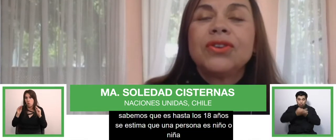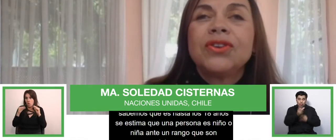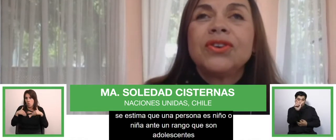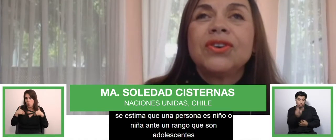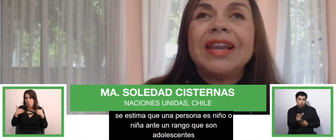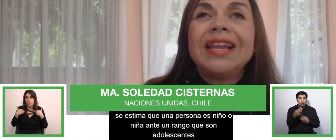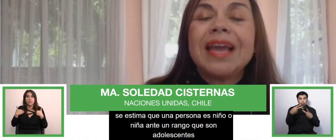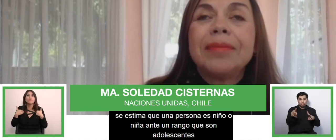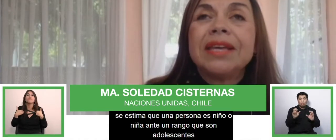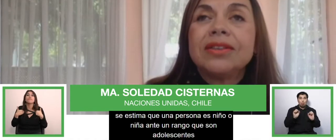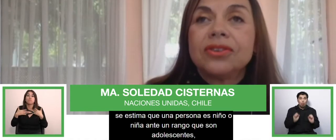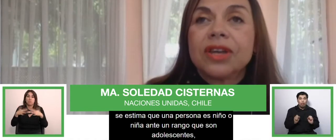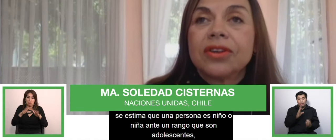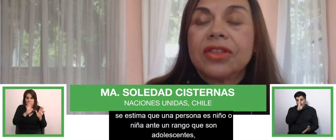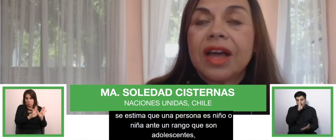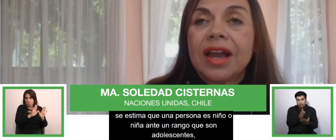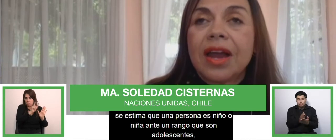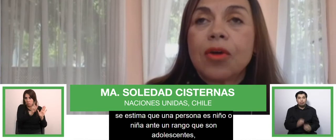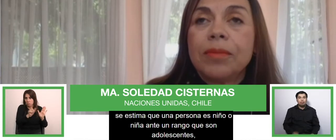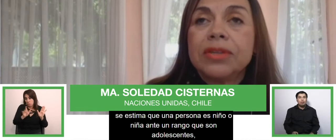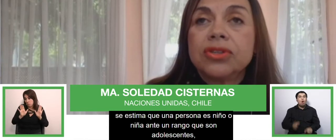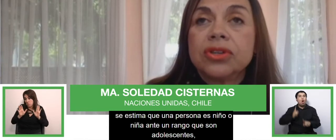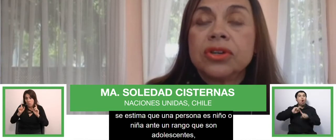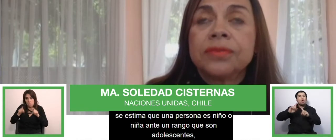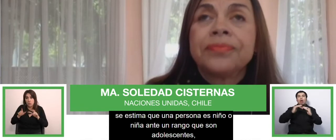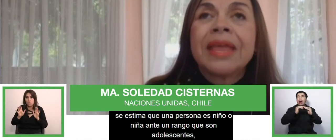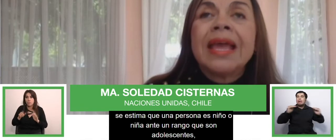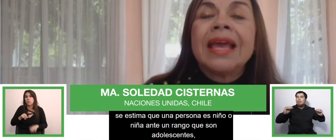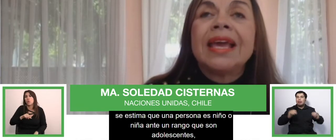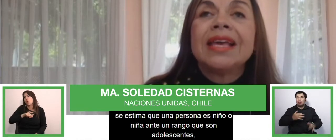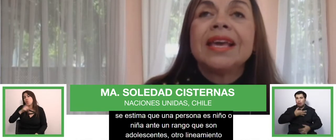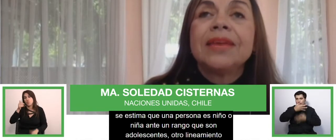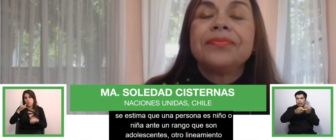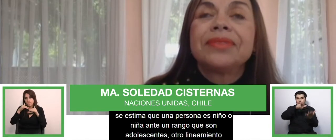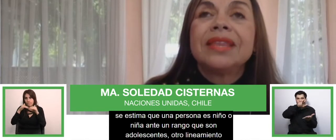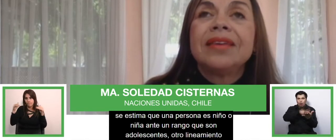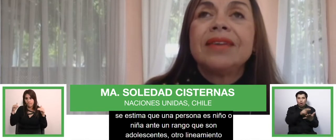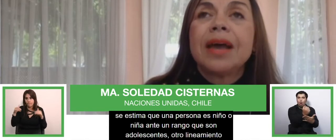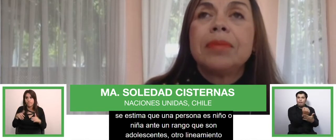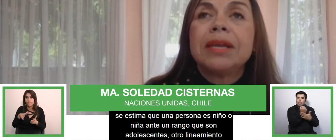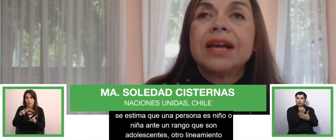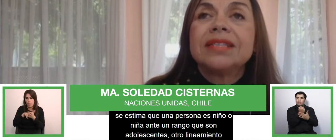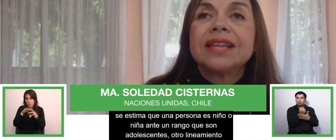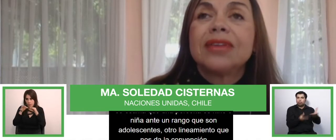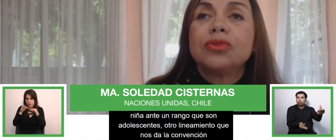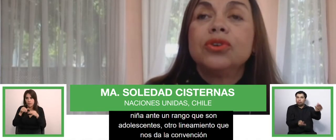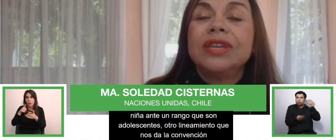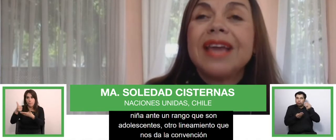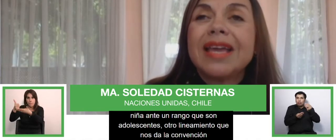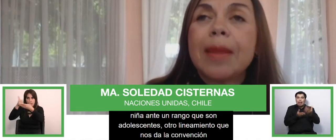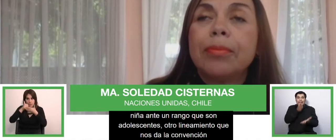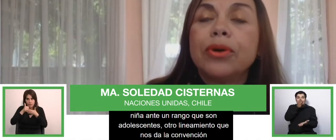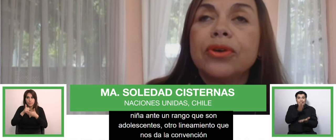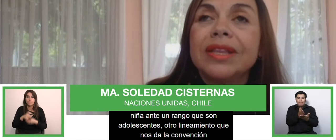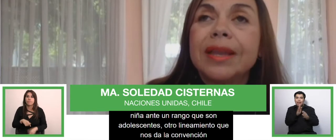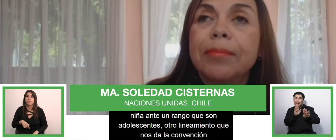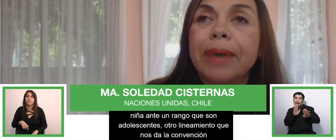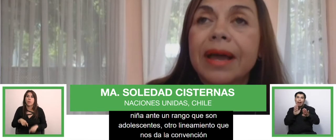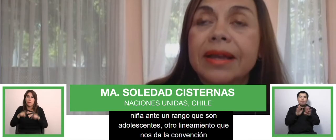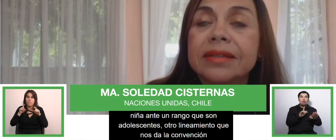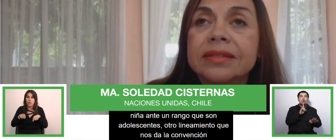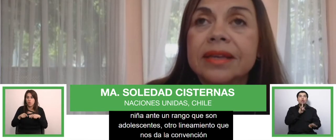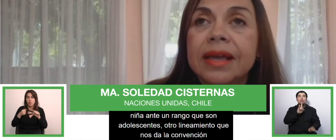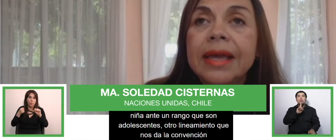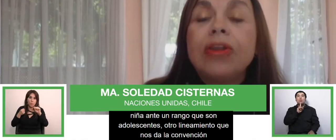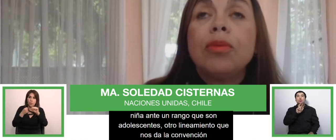otro lineamiento que nos da la convención es que debe aplicarse la tutoría y apoyo entre